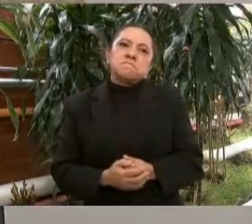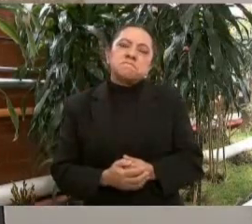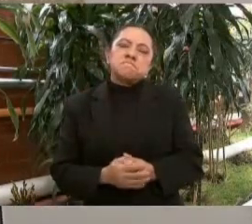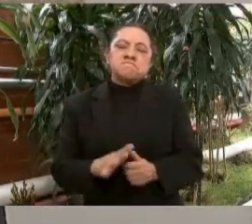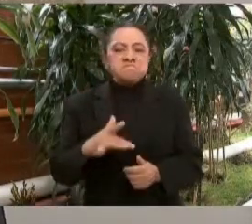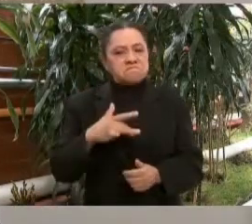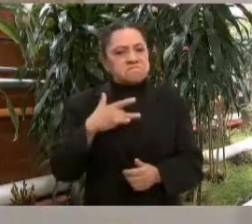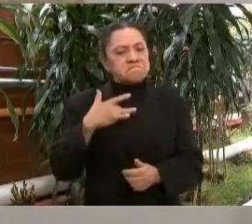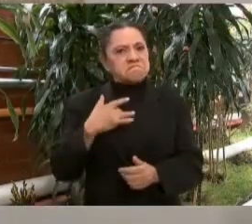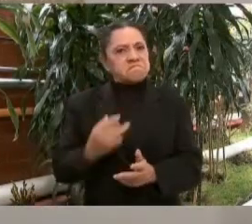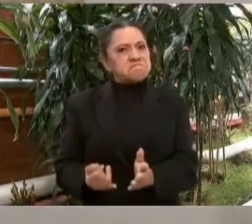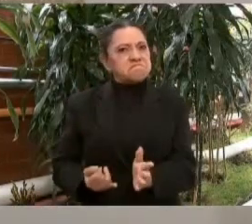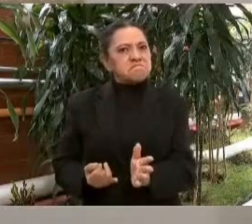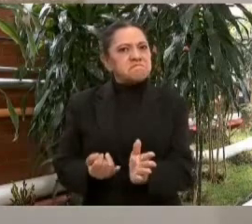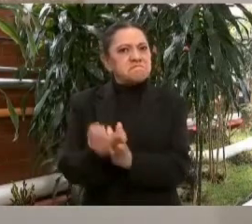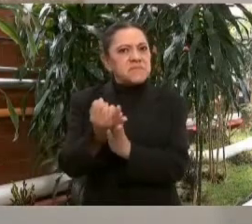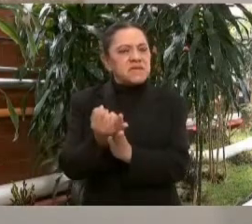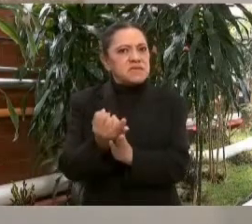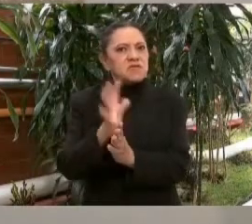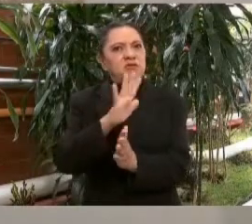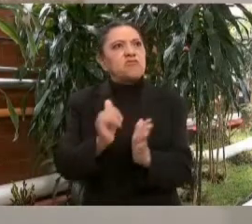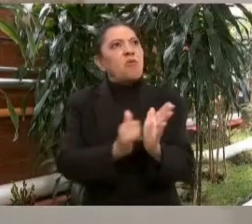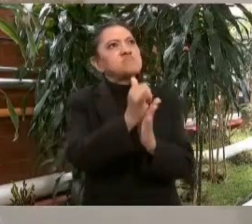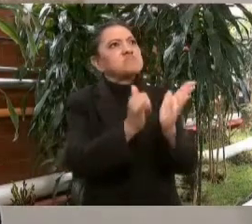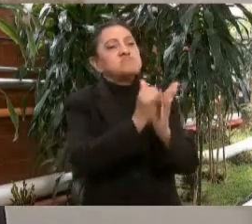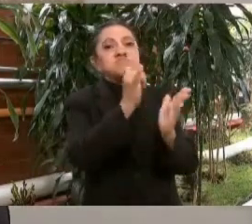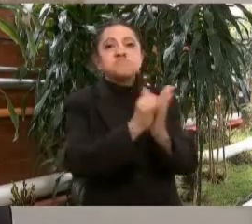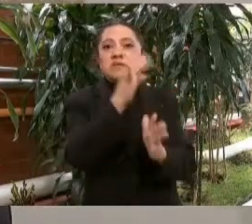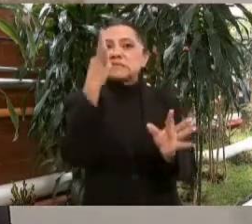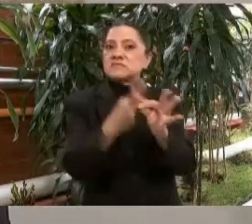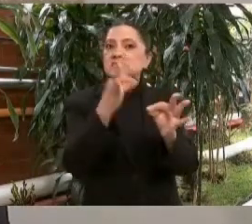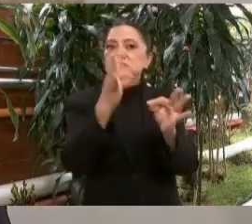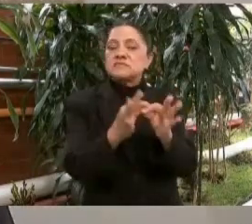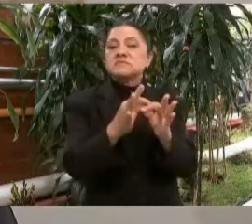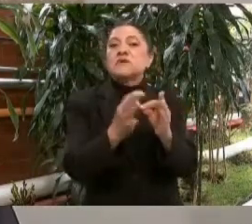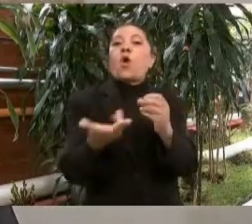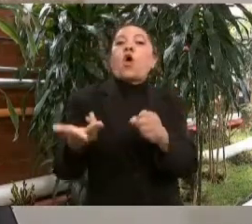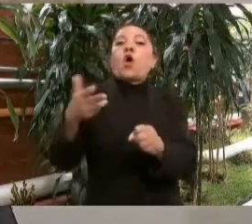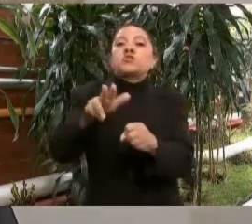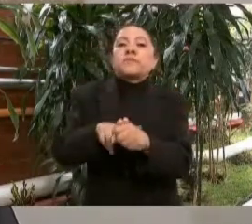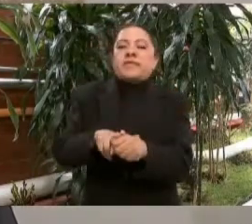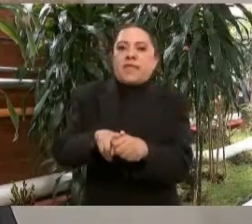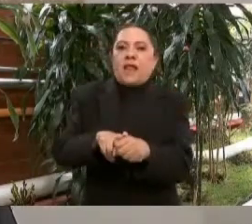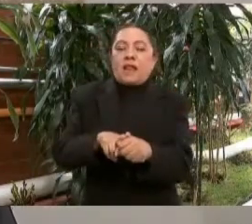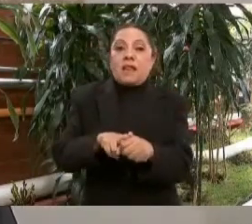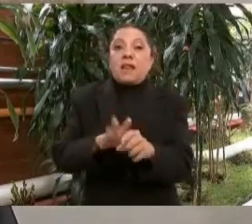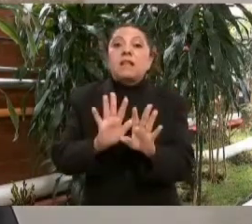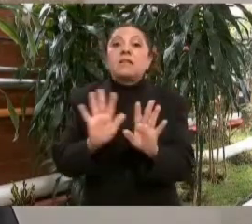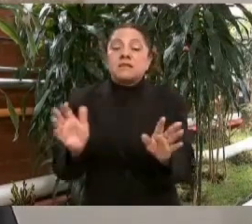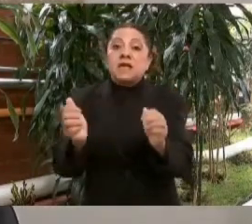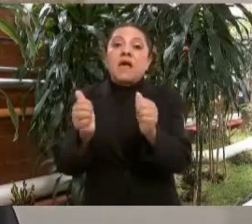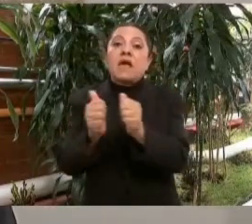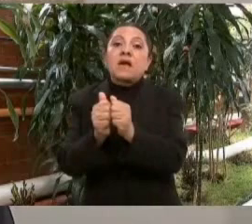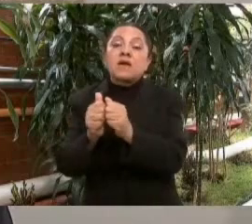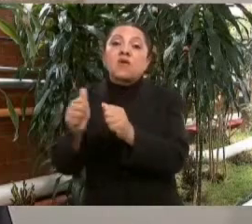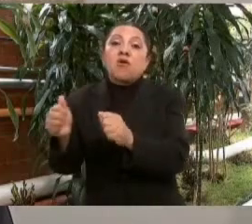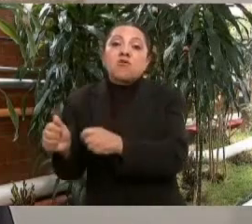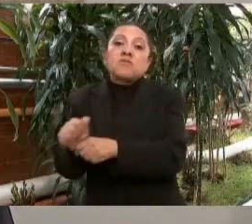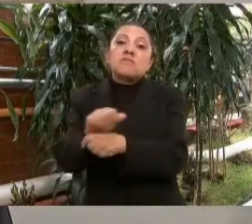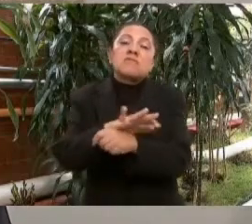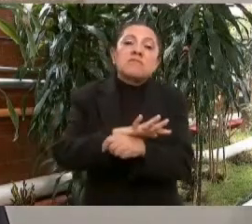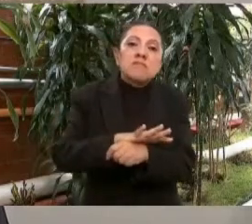terminar hospitales, rehabilitar hospitales y con la pandemia, repito,